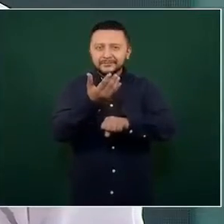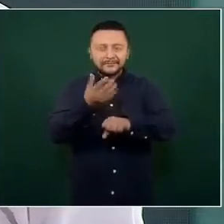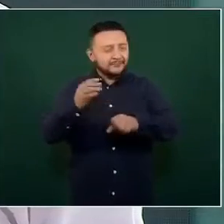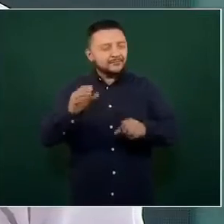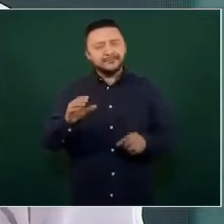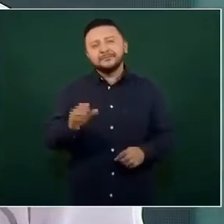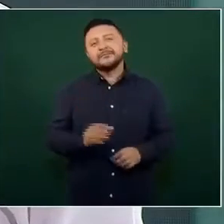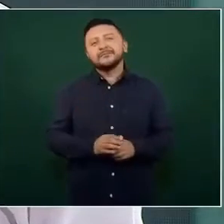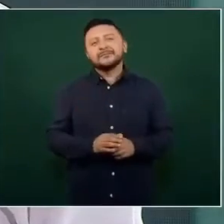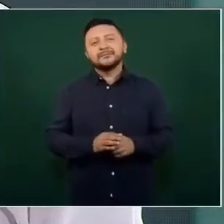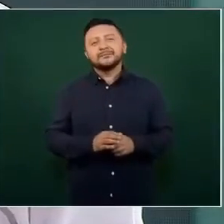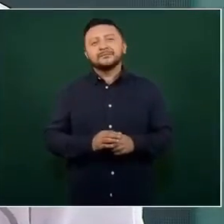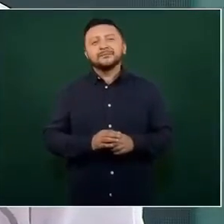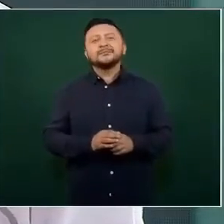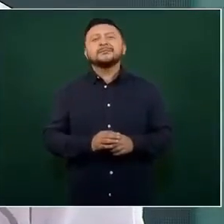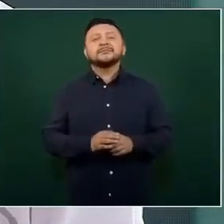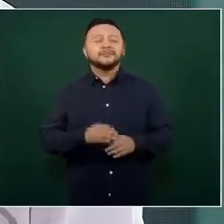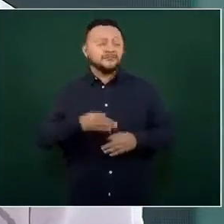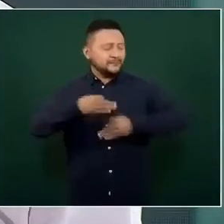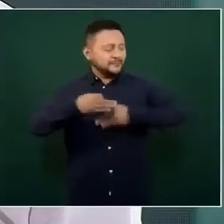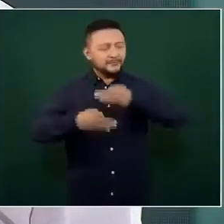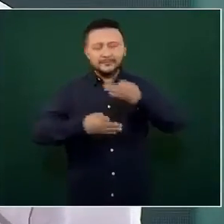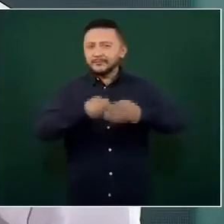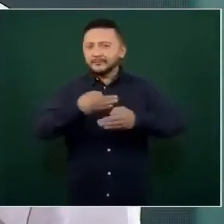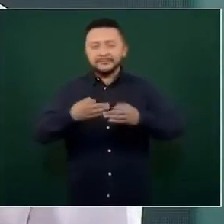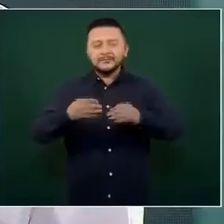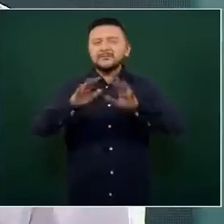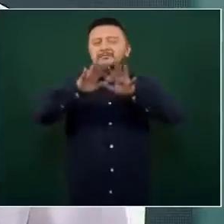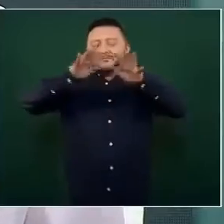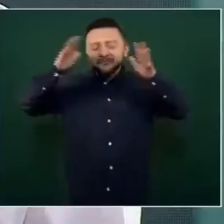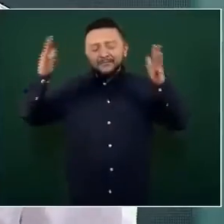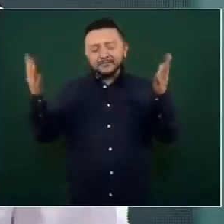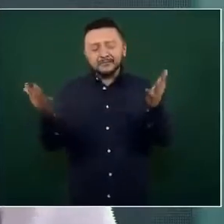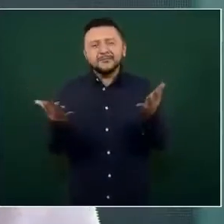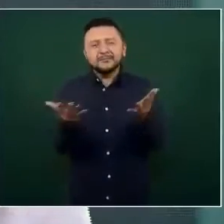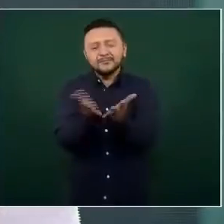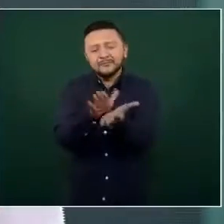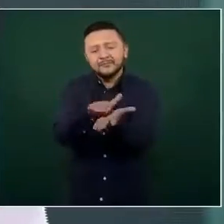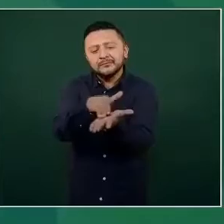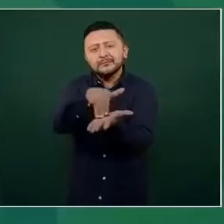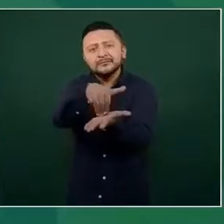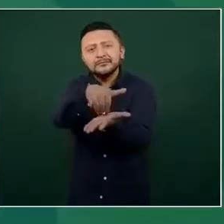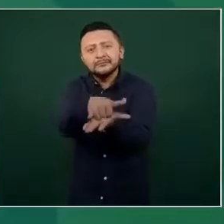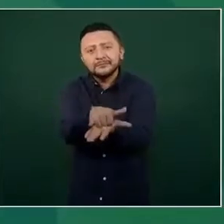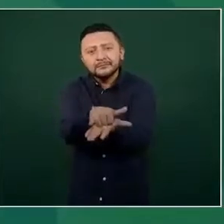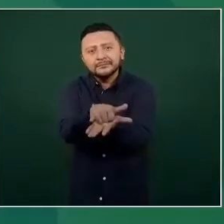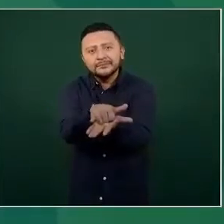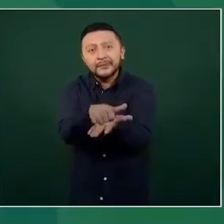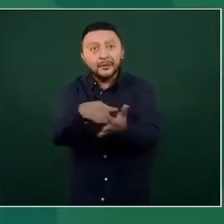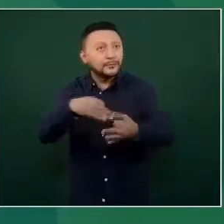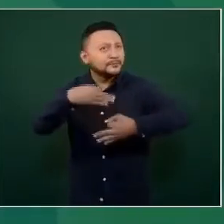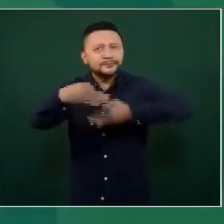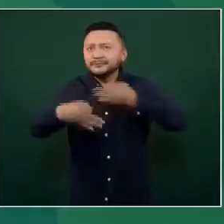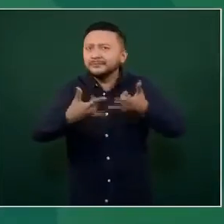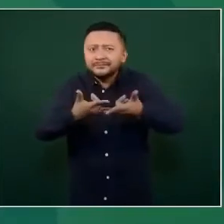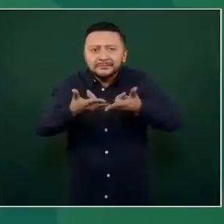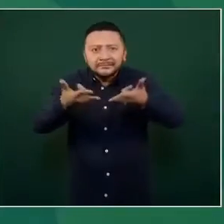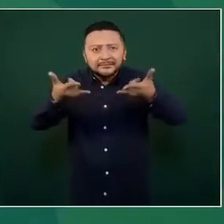cultura prehispánica, del mundo maya. Todo eso es